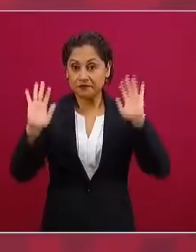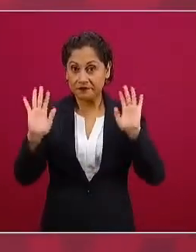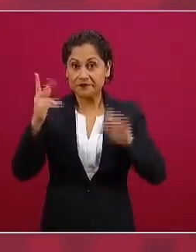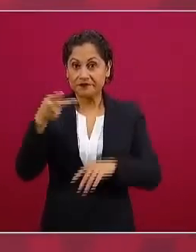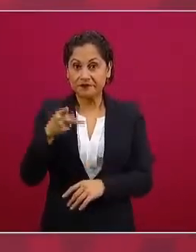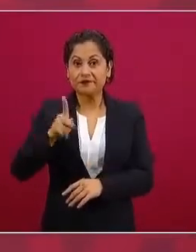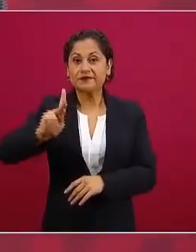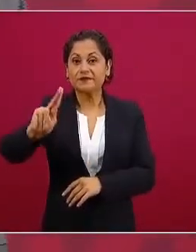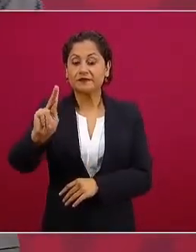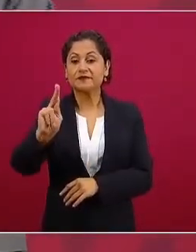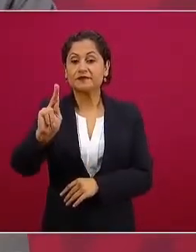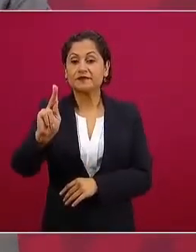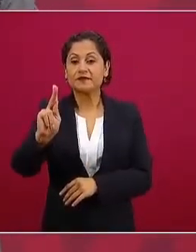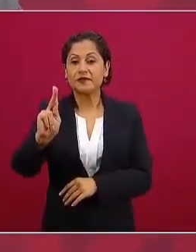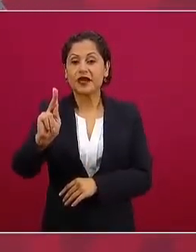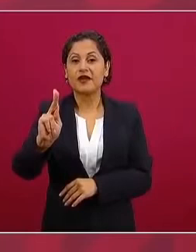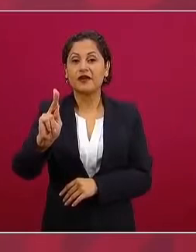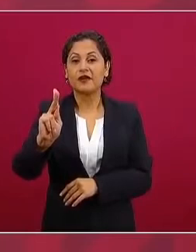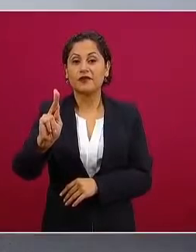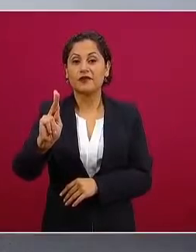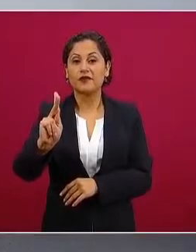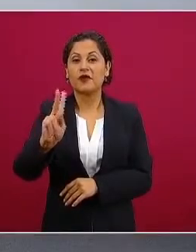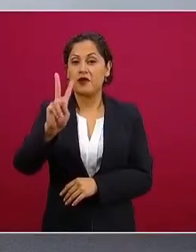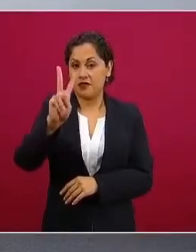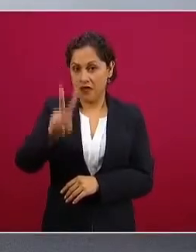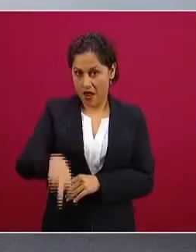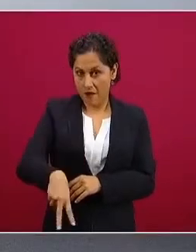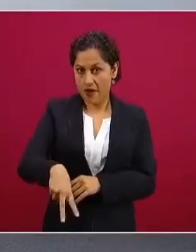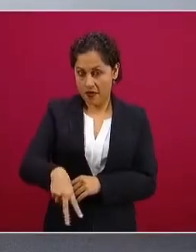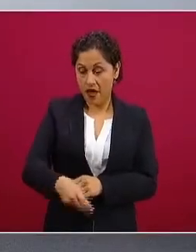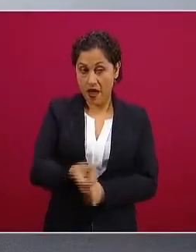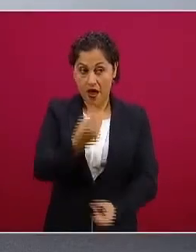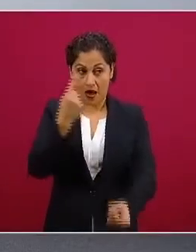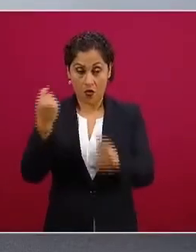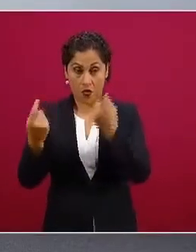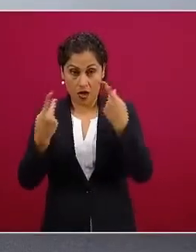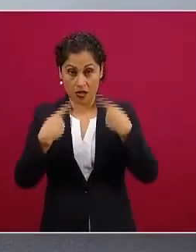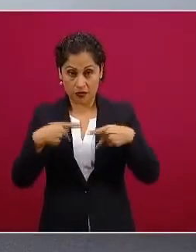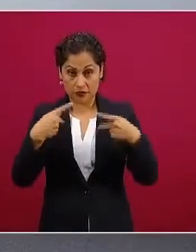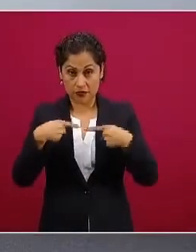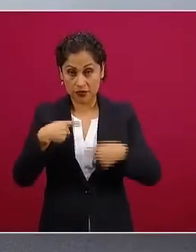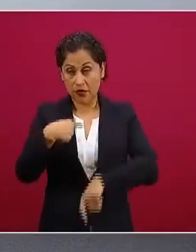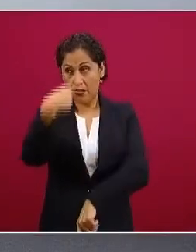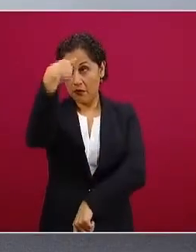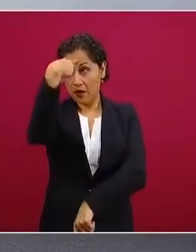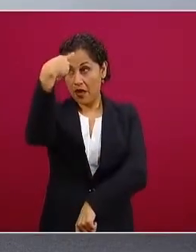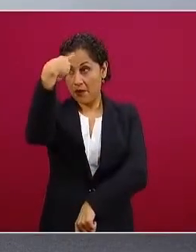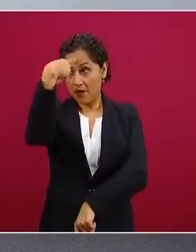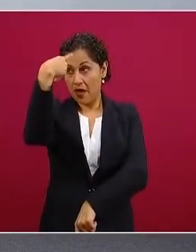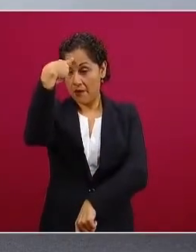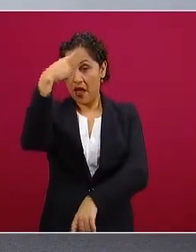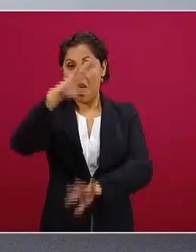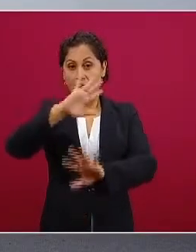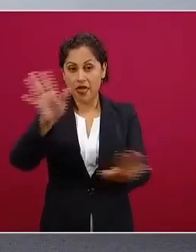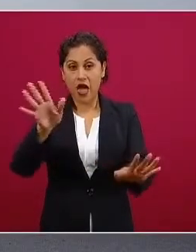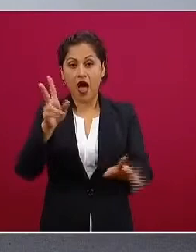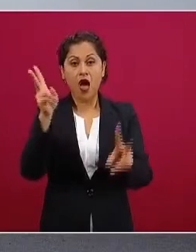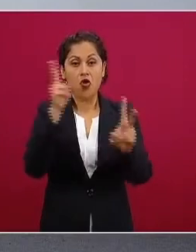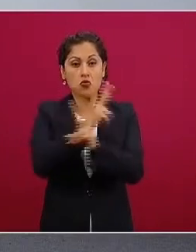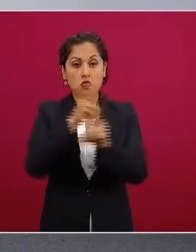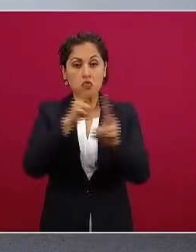están pensando en el mejor de los casos en el crecimiento económico en